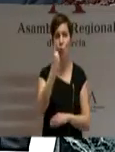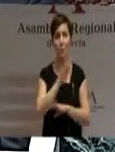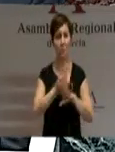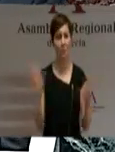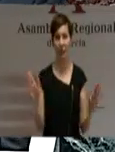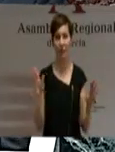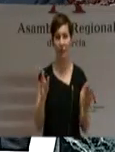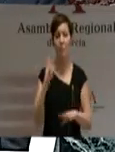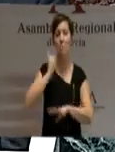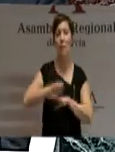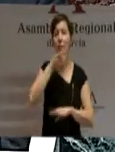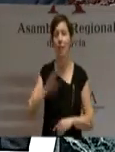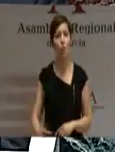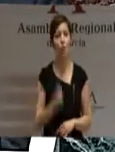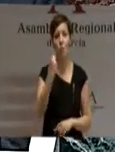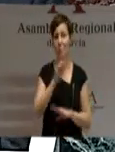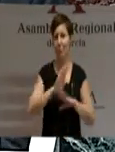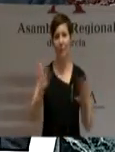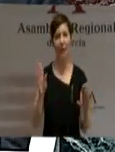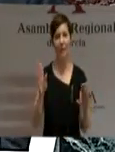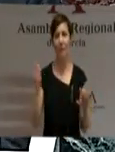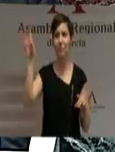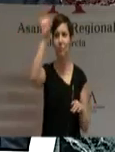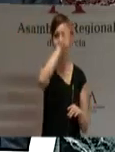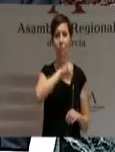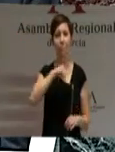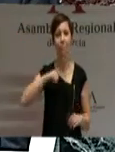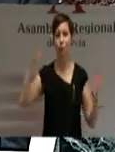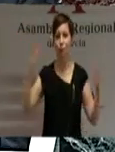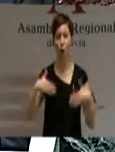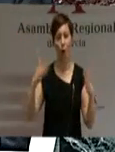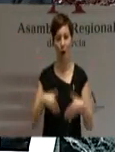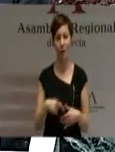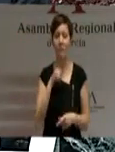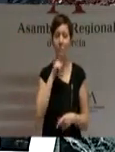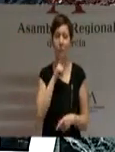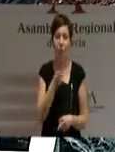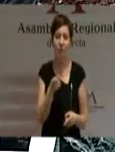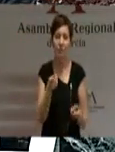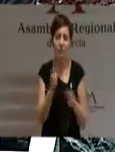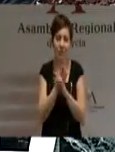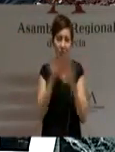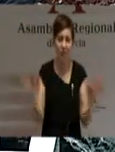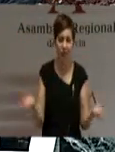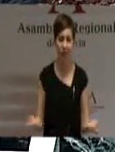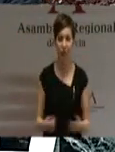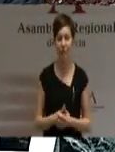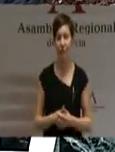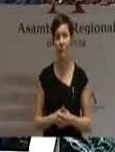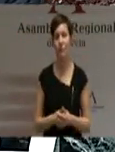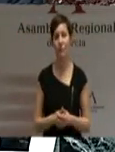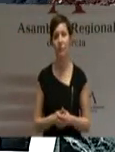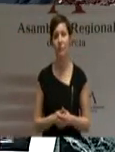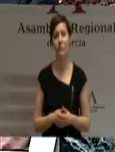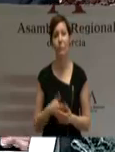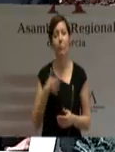únicamente del poder central, lejano de las diversas sensibilidades de los españoles. Afirmo, además, que los Estados